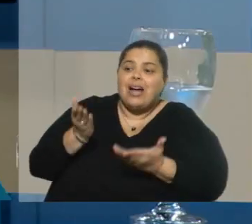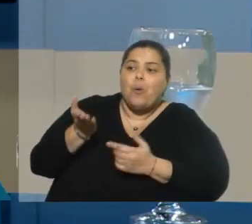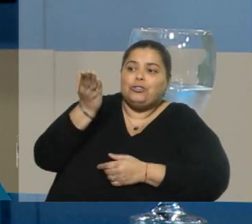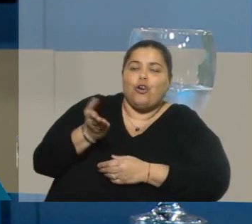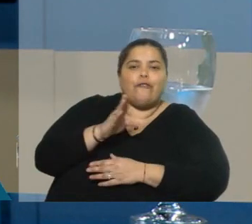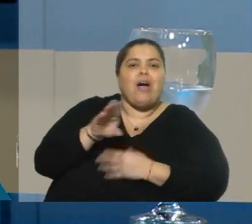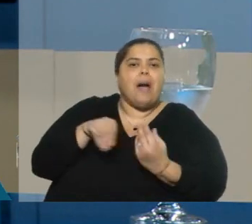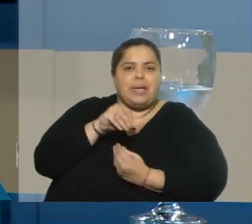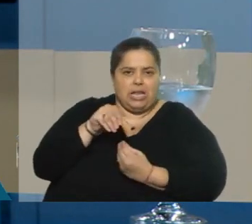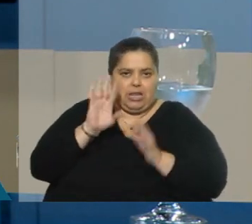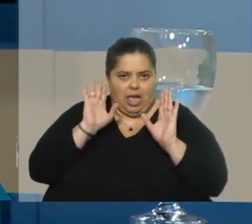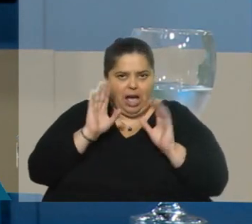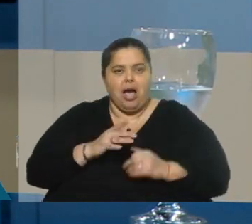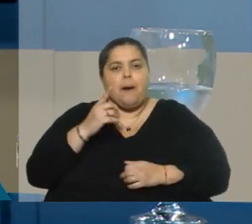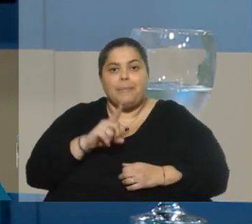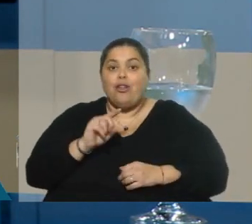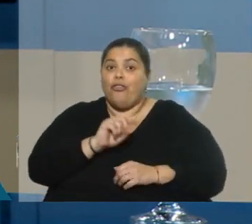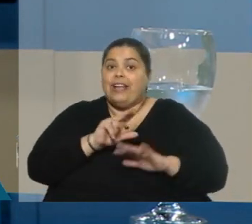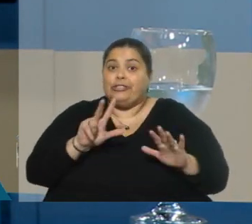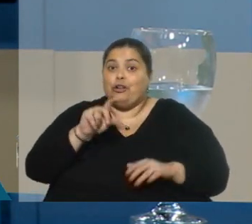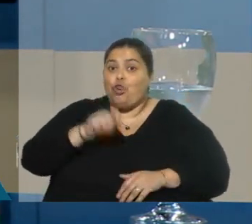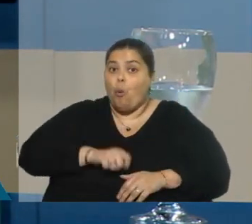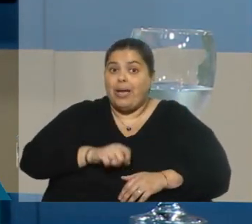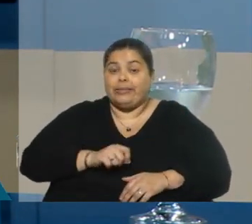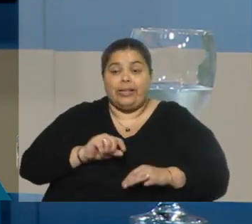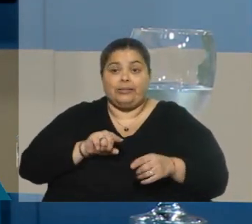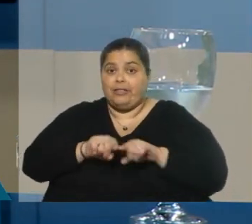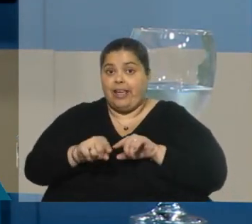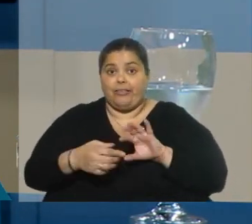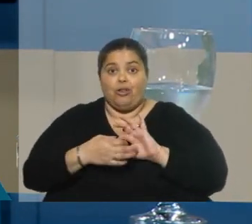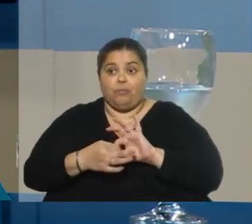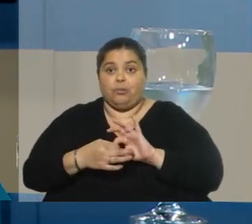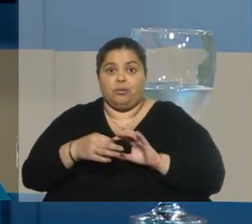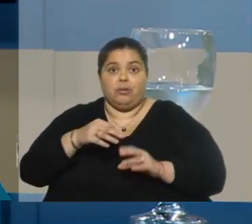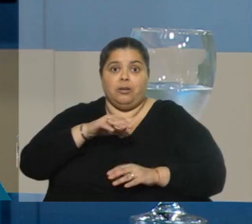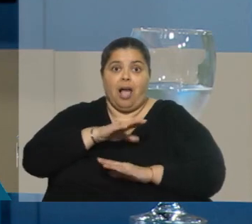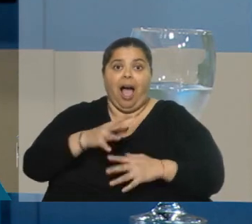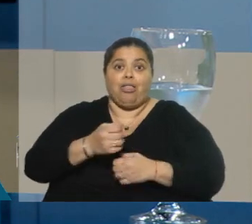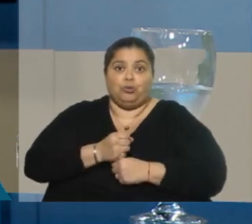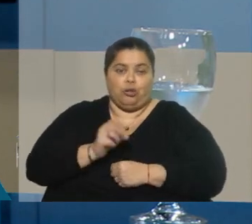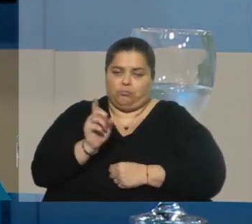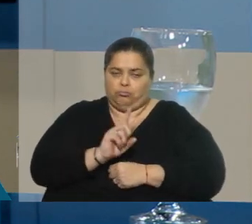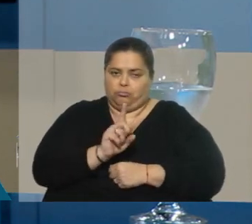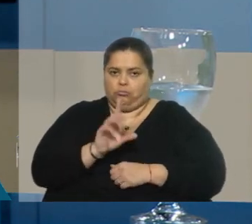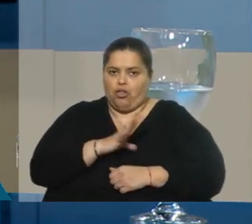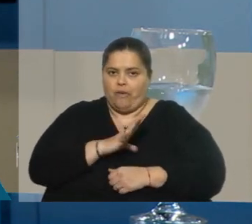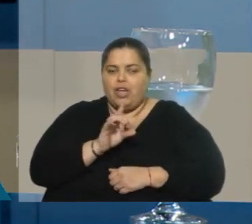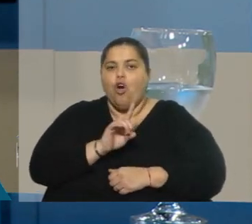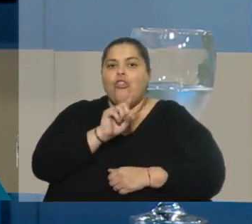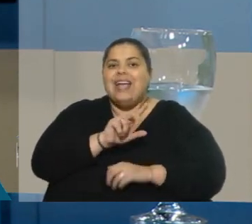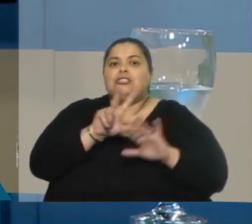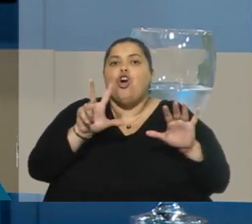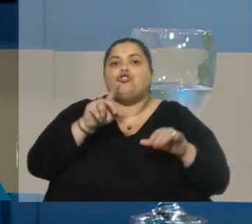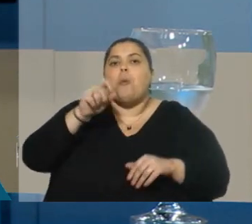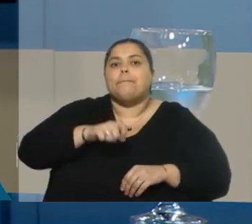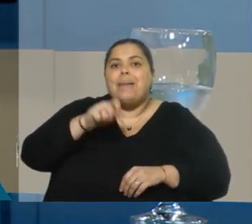18 meses las familias ya salgan o ya se vinculen con un niño y por lo tanto estén en condiciones de adoptarlo. No, 18 meses es el tiempo